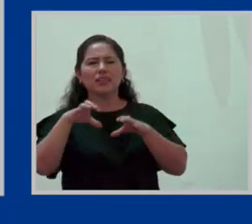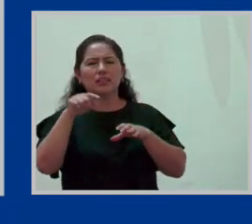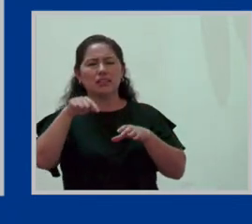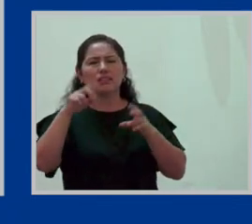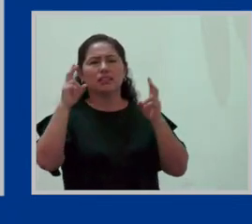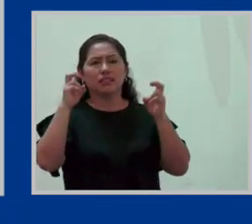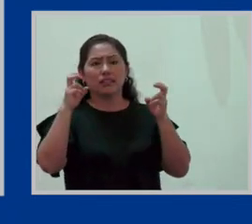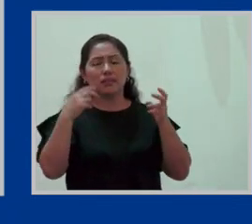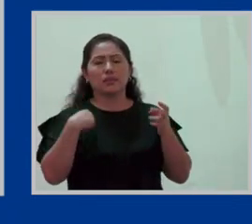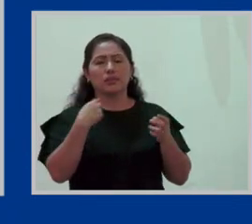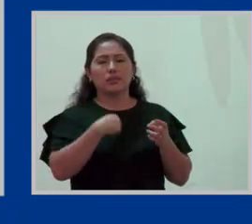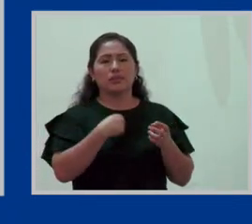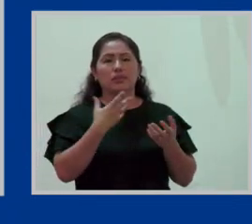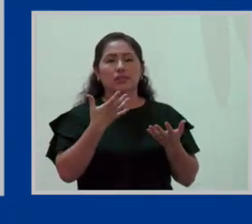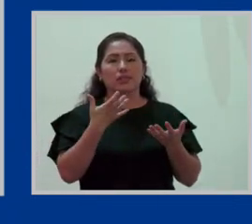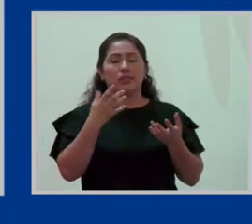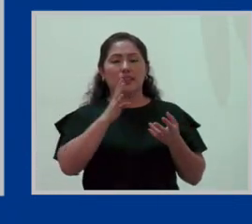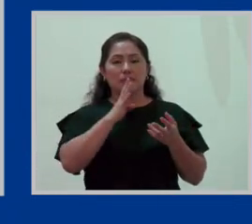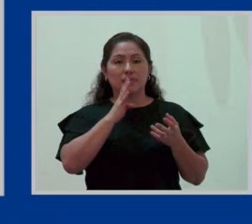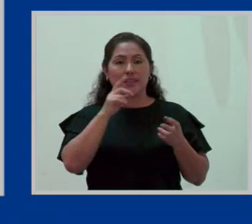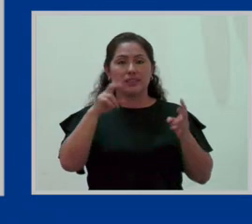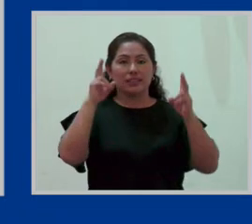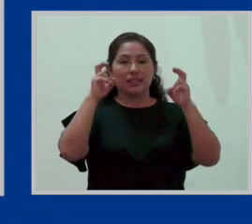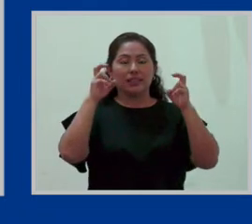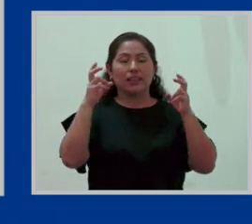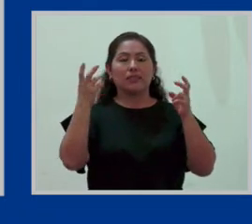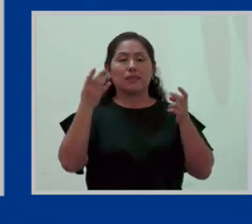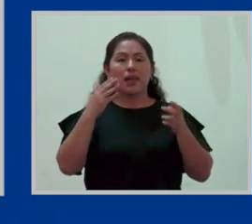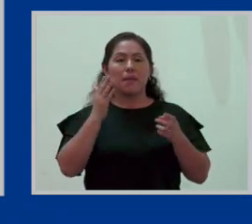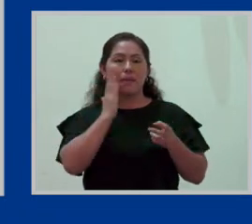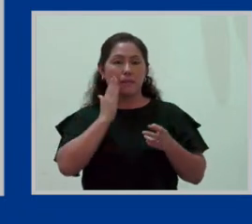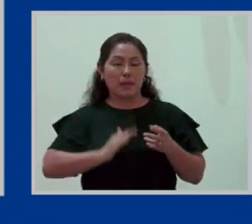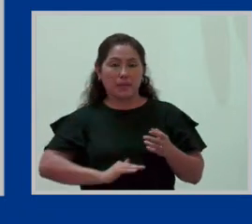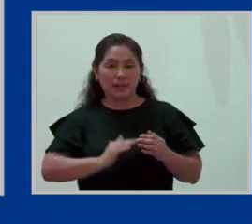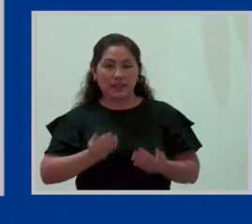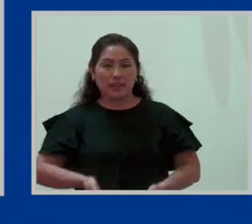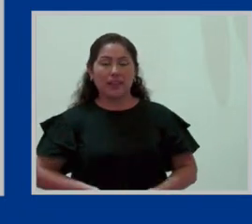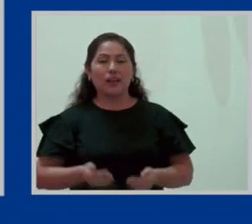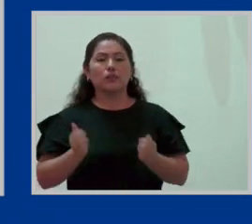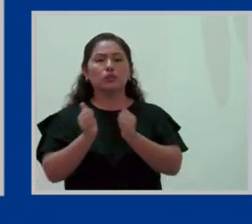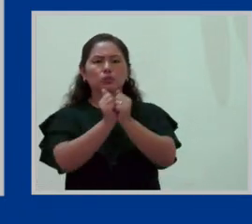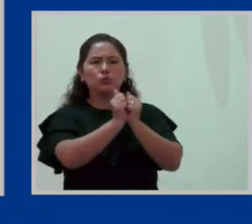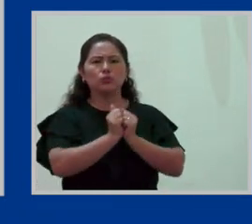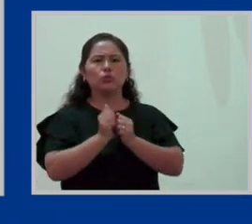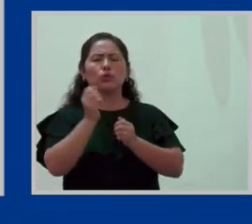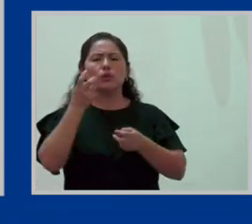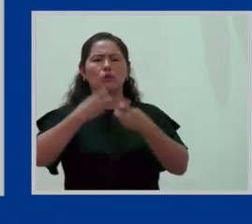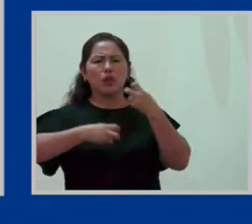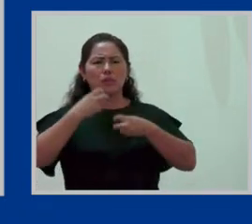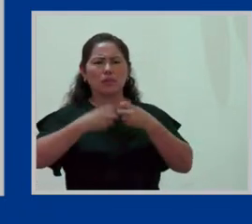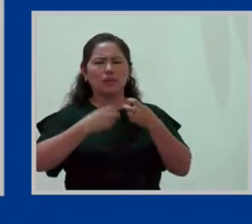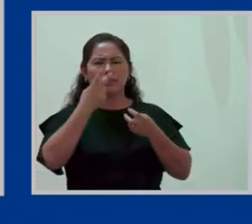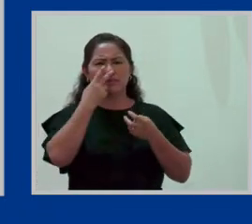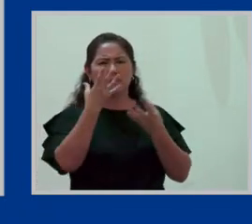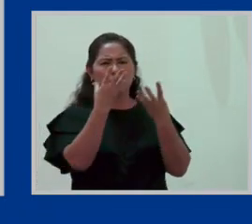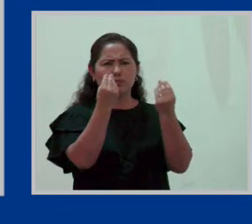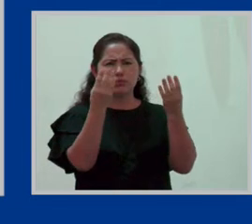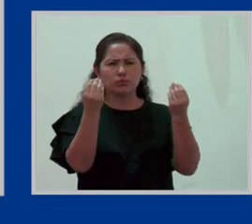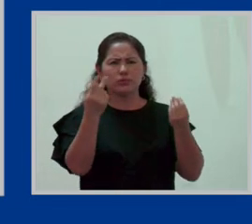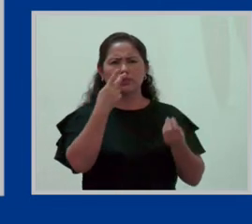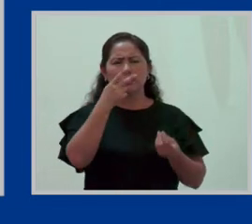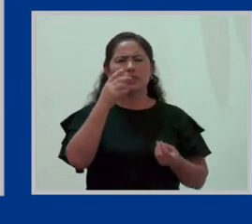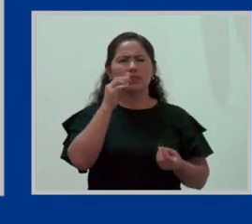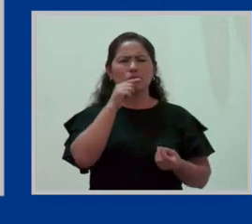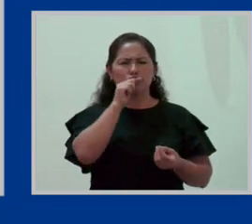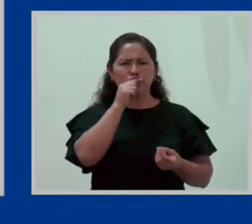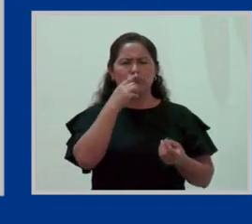como hemos tenido que abordar el tema de maternidad junto con la problemática y el panorama general de las mujeres